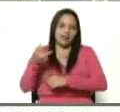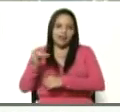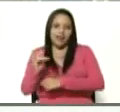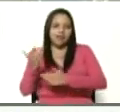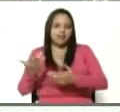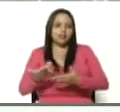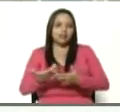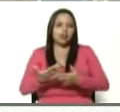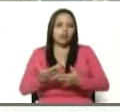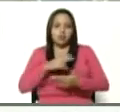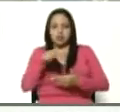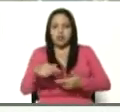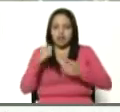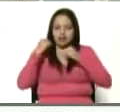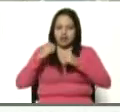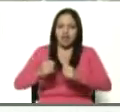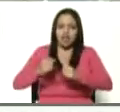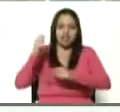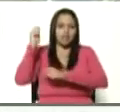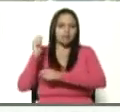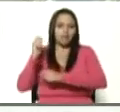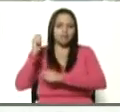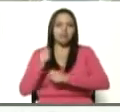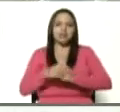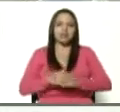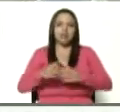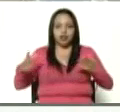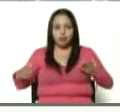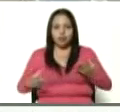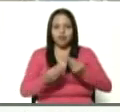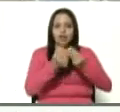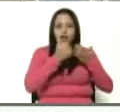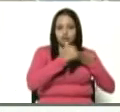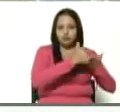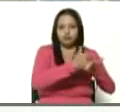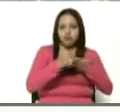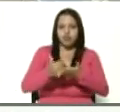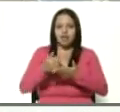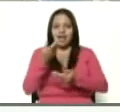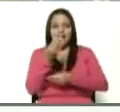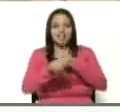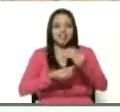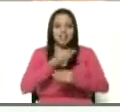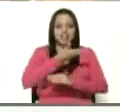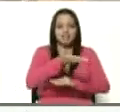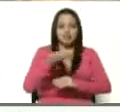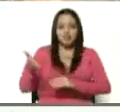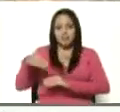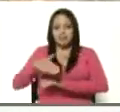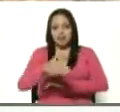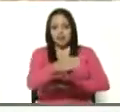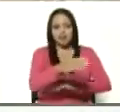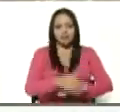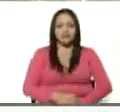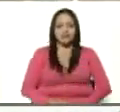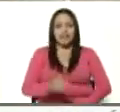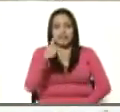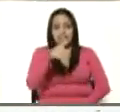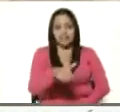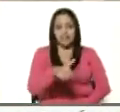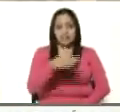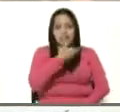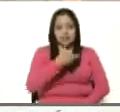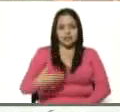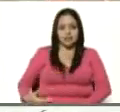guerrera, diputada Gabriela Chacón, acompañando y ayudándonos a hacer la distribución pesquera, donde desde aquí, presidente,